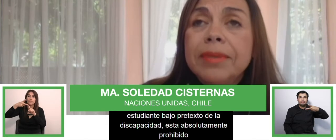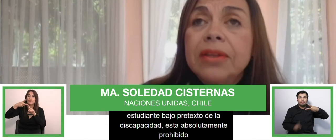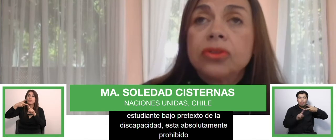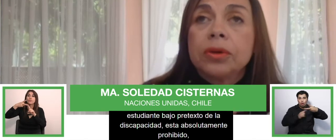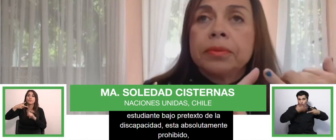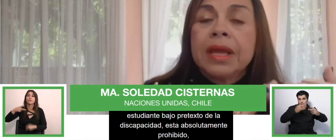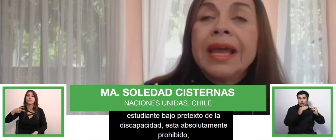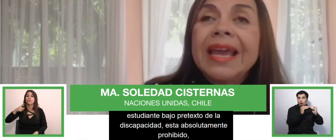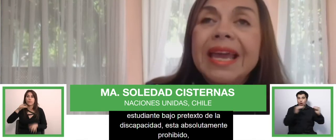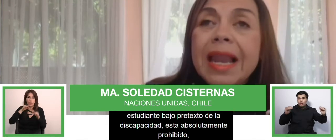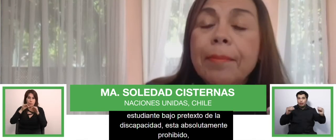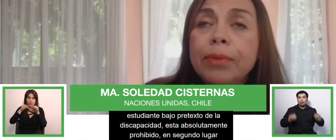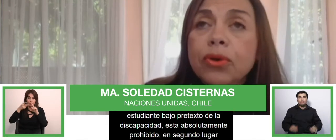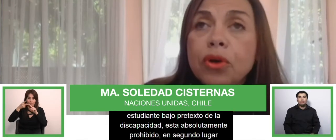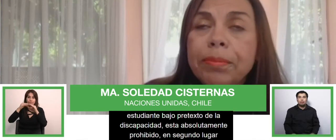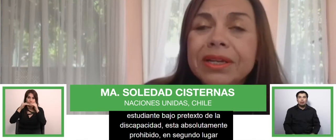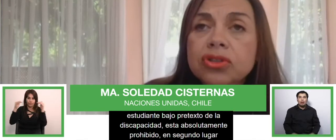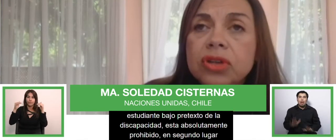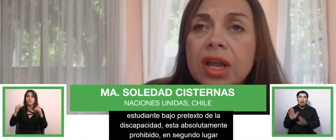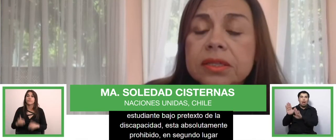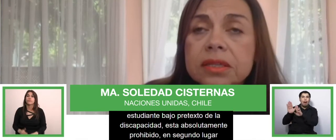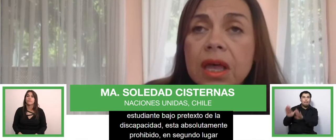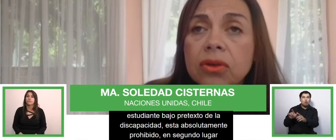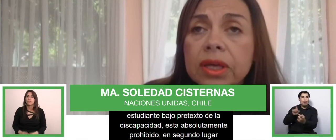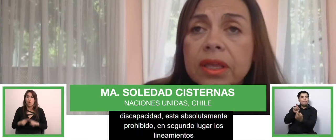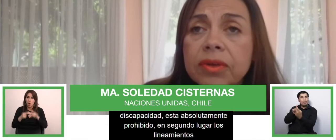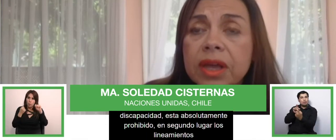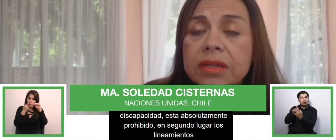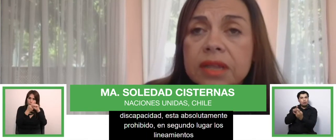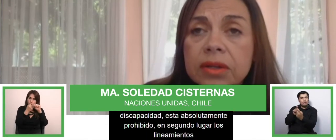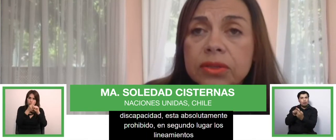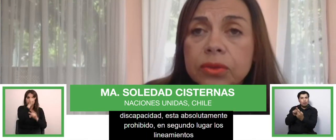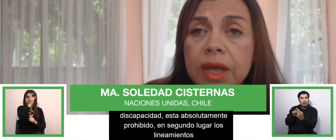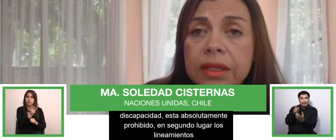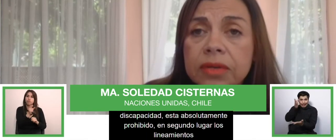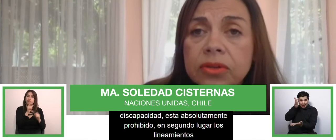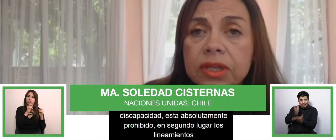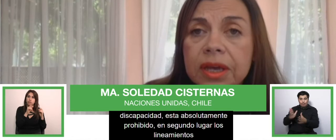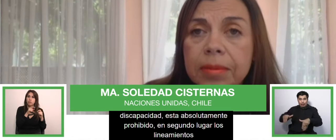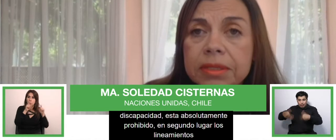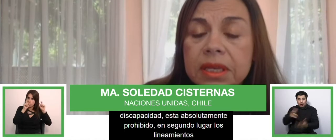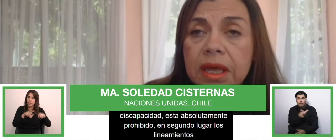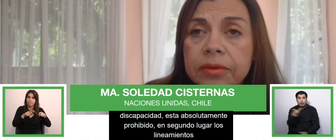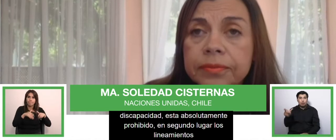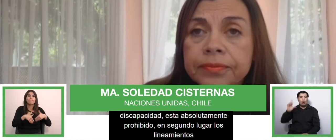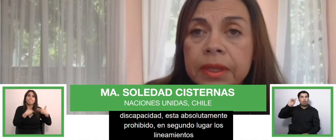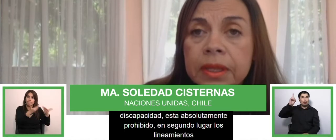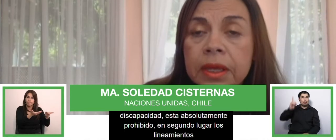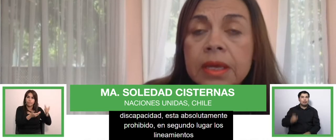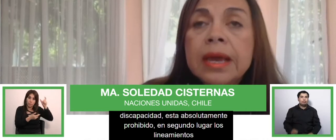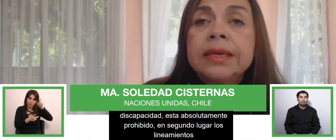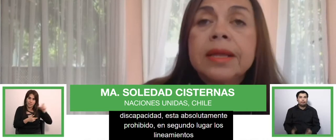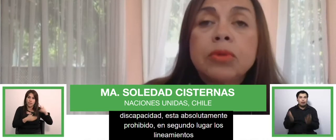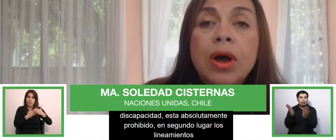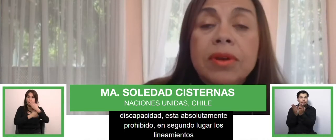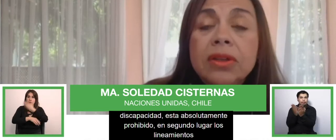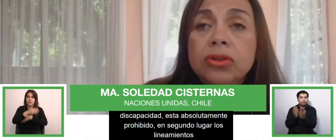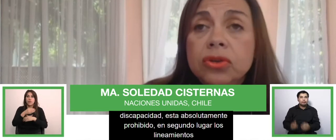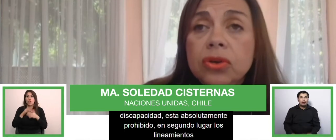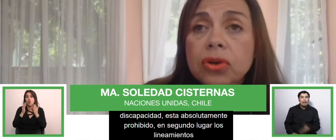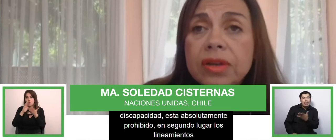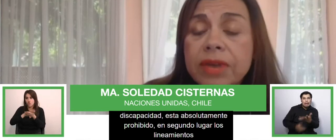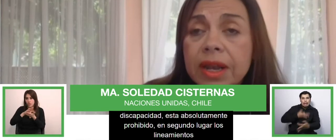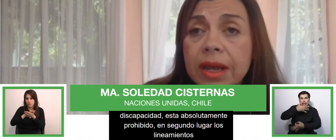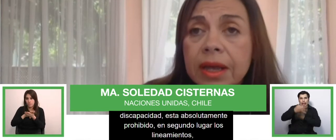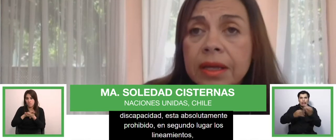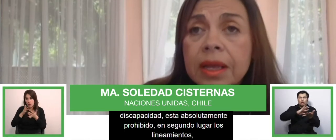los lineamientos. El apoyo personalizado que debe darse el estudiante con discapacidad. Y aquí estamos hablando